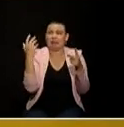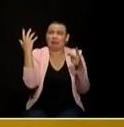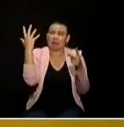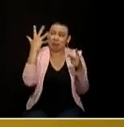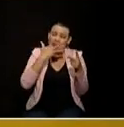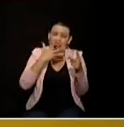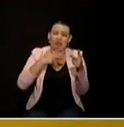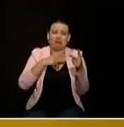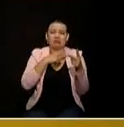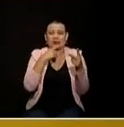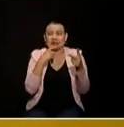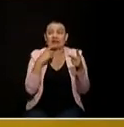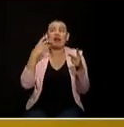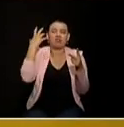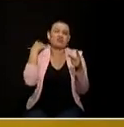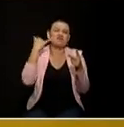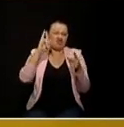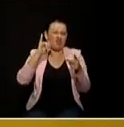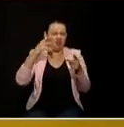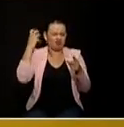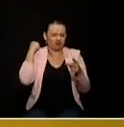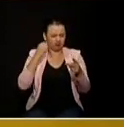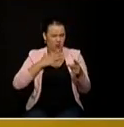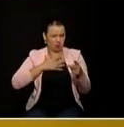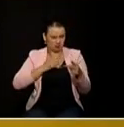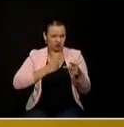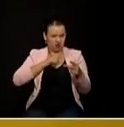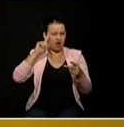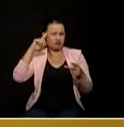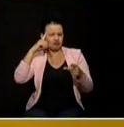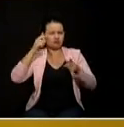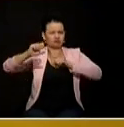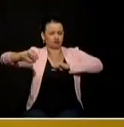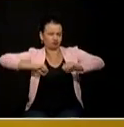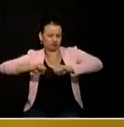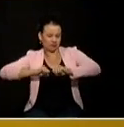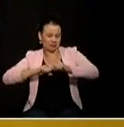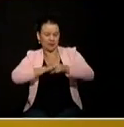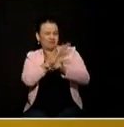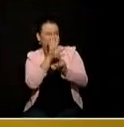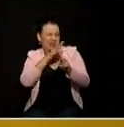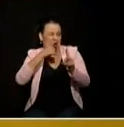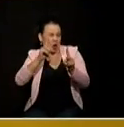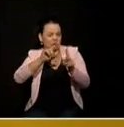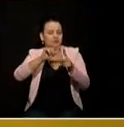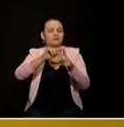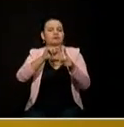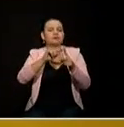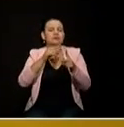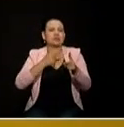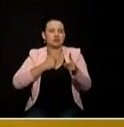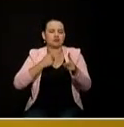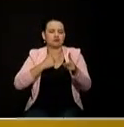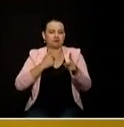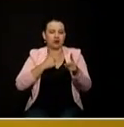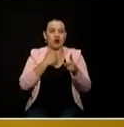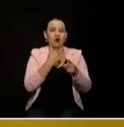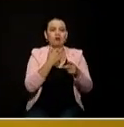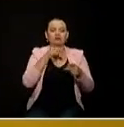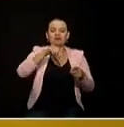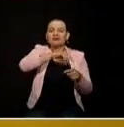oportunidad de gobernar este departamento o la otra opción que es la que representamos nosotros un antioquia líder